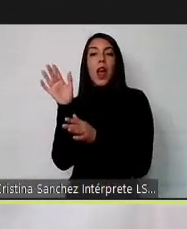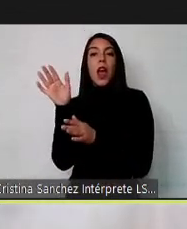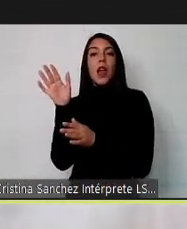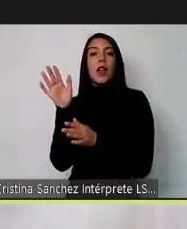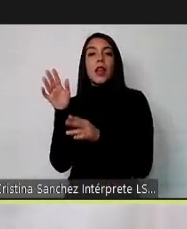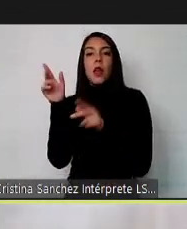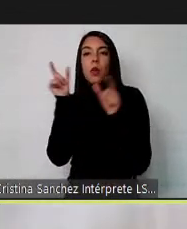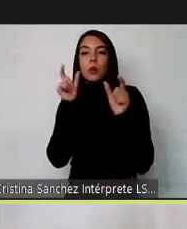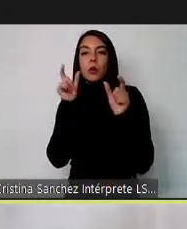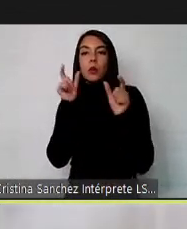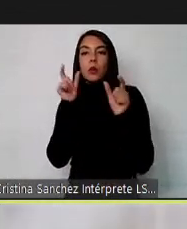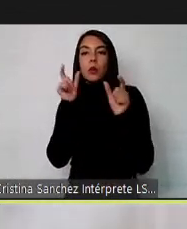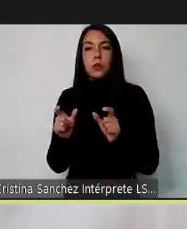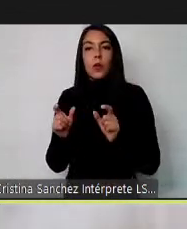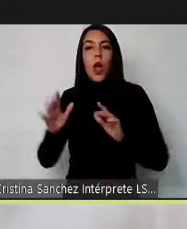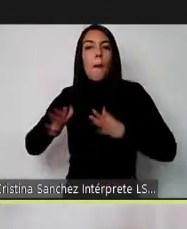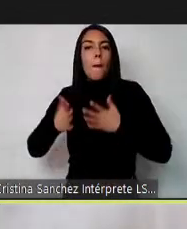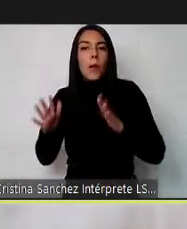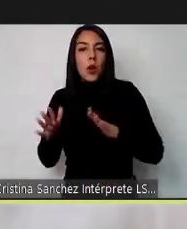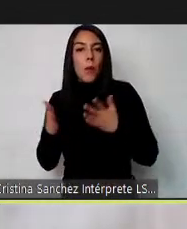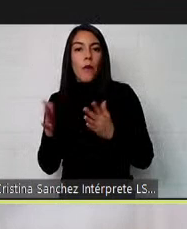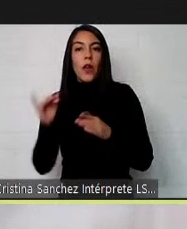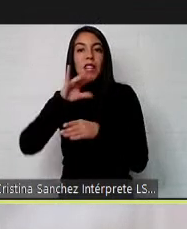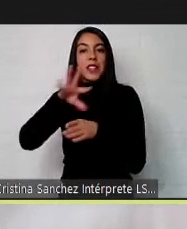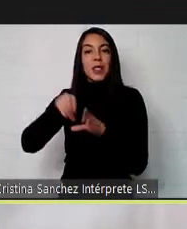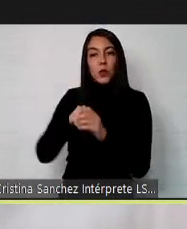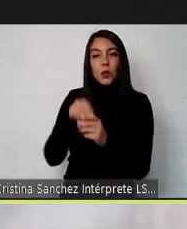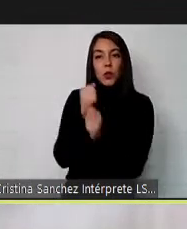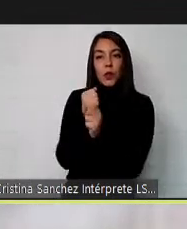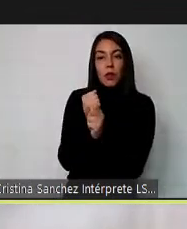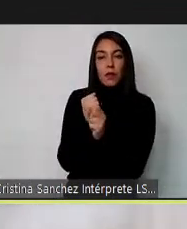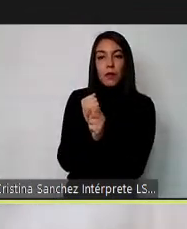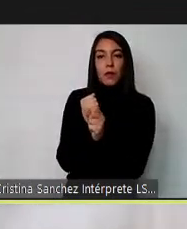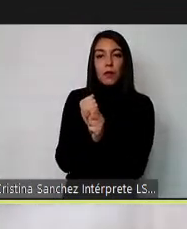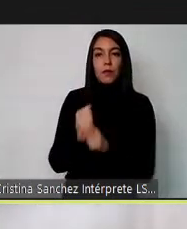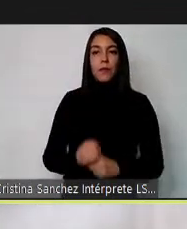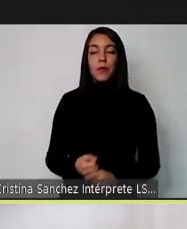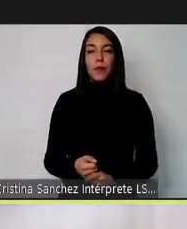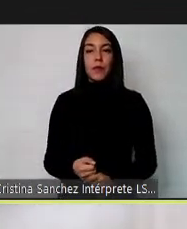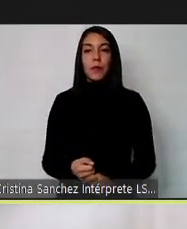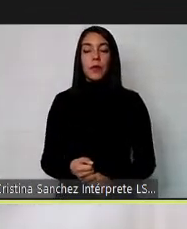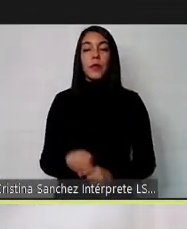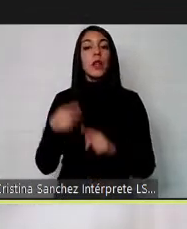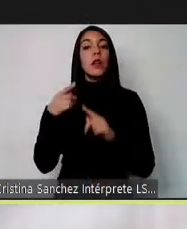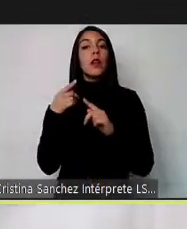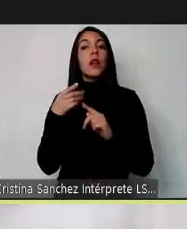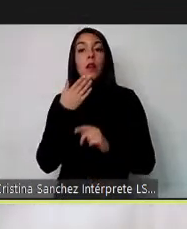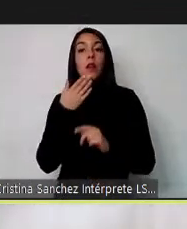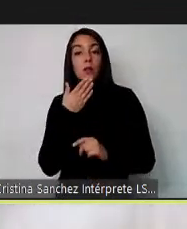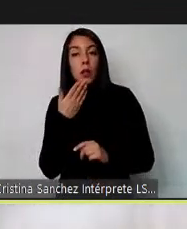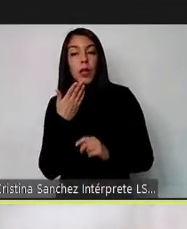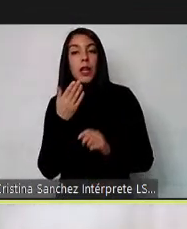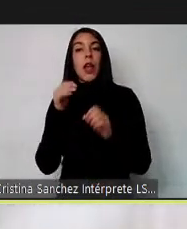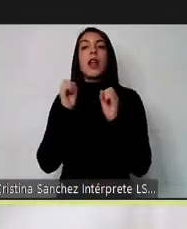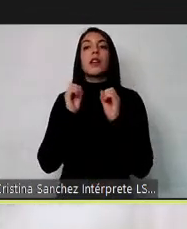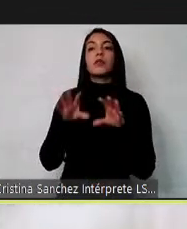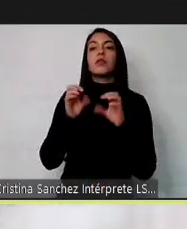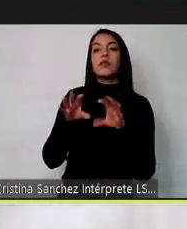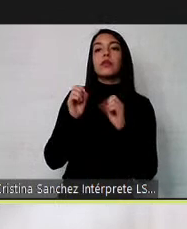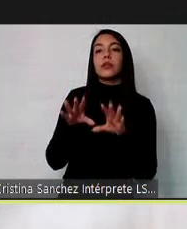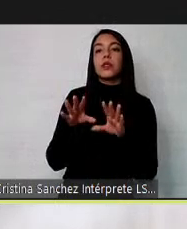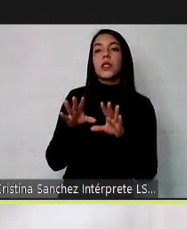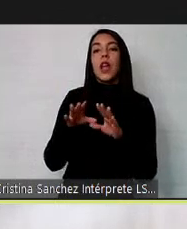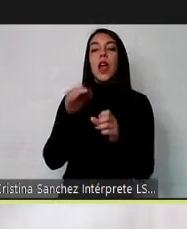es decir va a promover que las personas se integren al mundo del trabajo y por otro lado que la capacitación laboral de las personas con